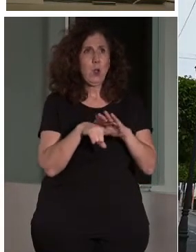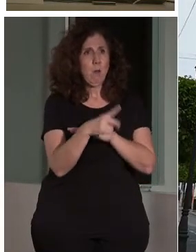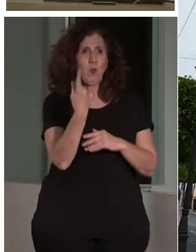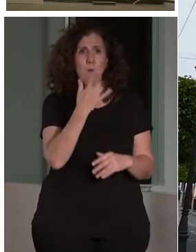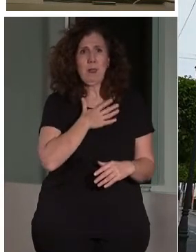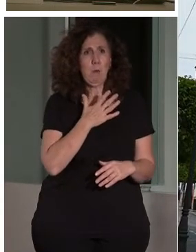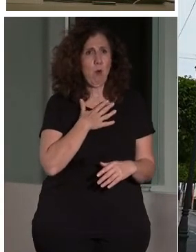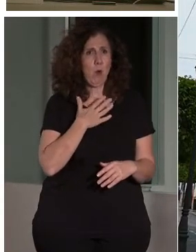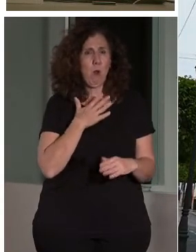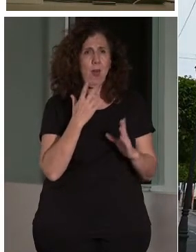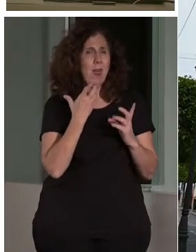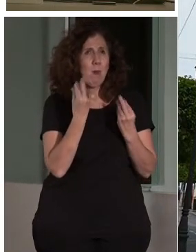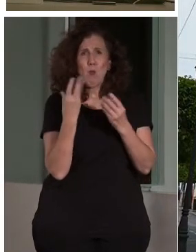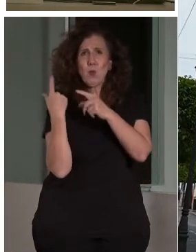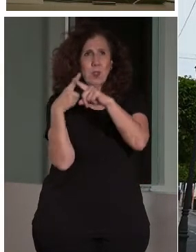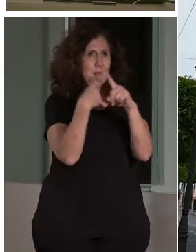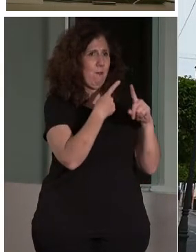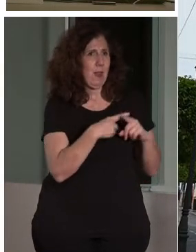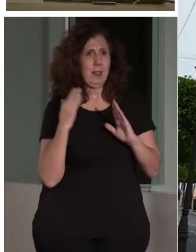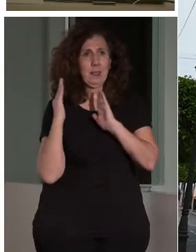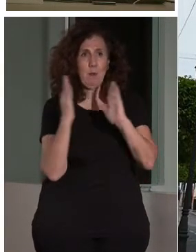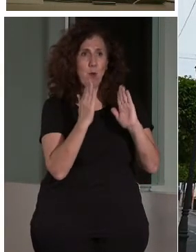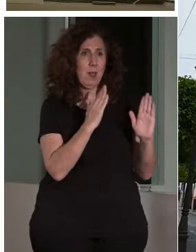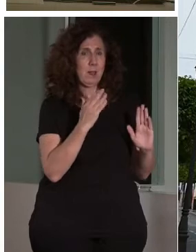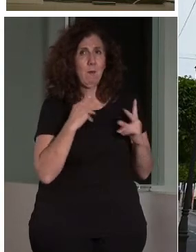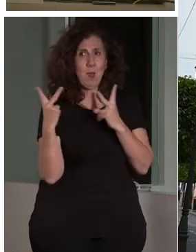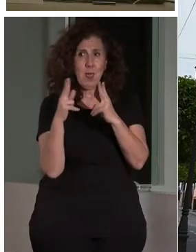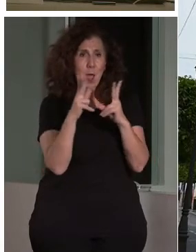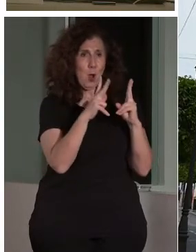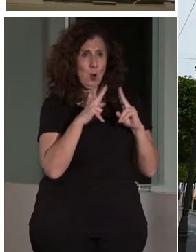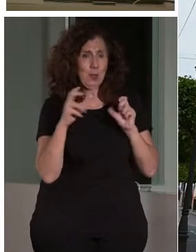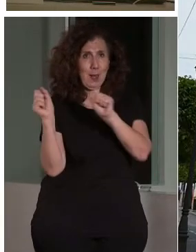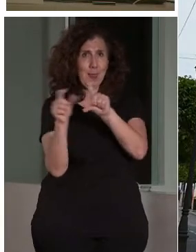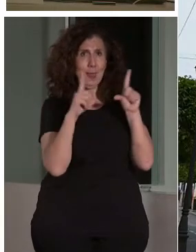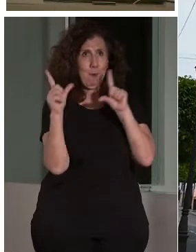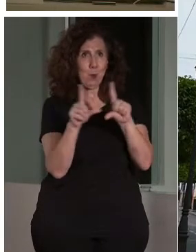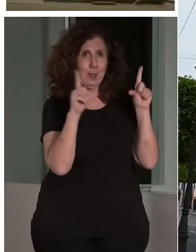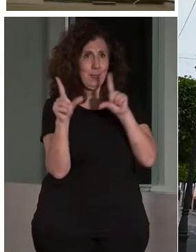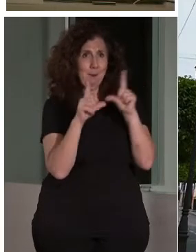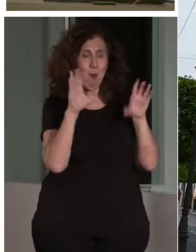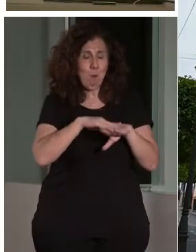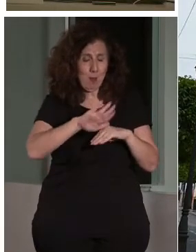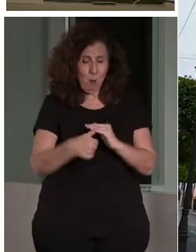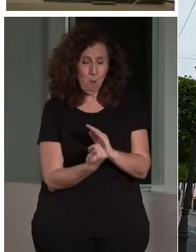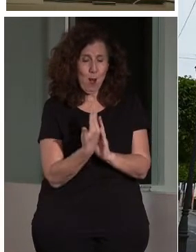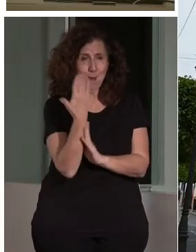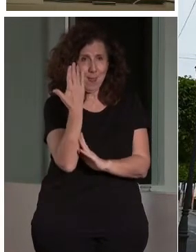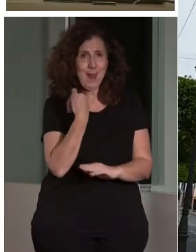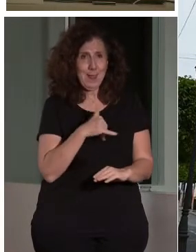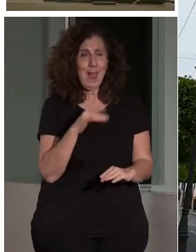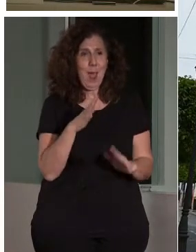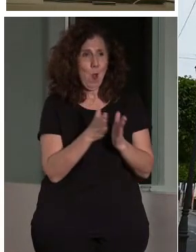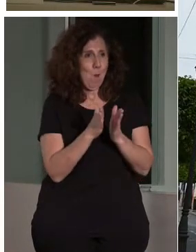voy a ver obligado a cortar muchas diapositivas porque, afortunadamente, los compañeros y compañeras de esta mañana y de esta tarde me han allanado mucho en trabajo.